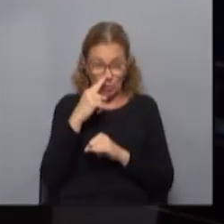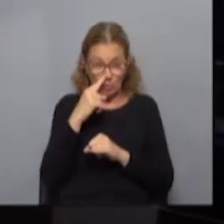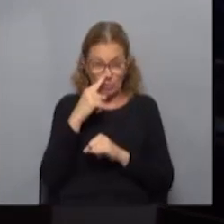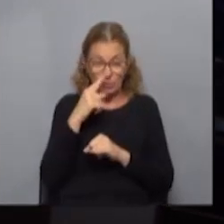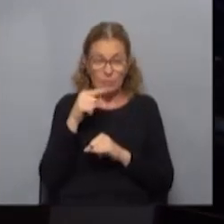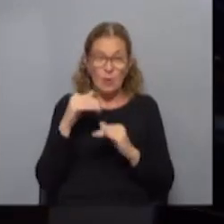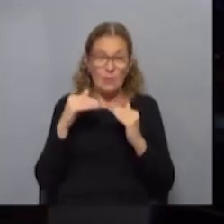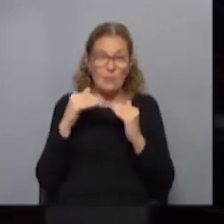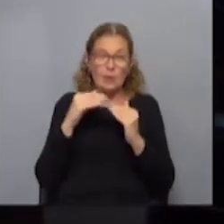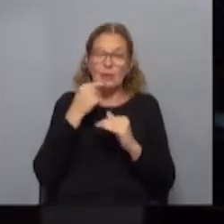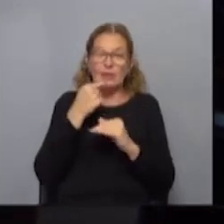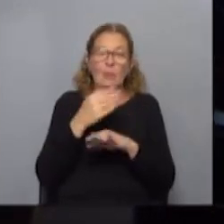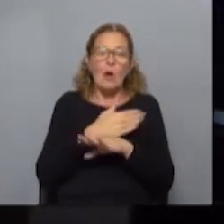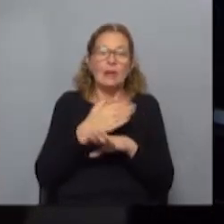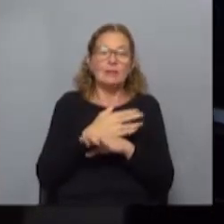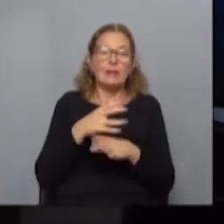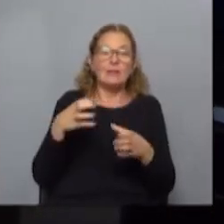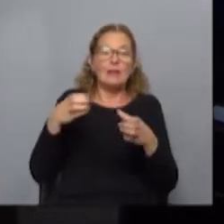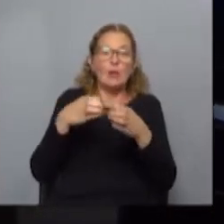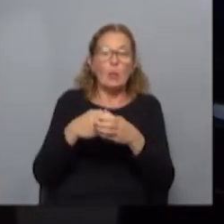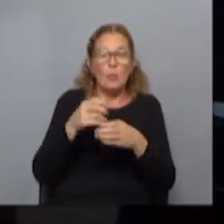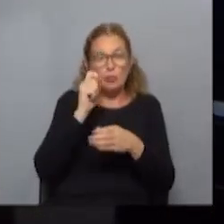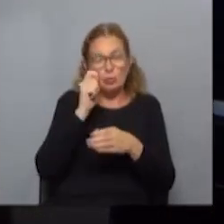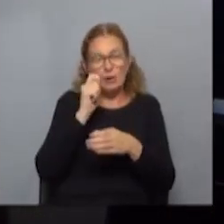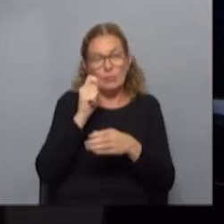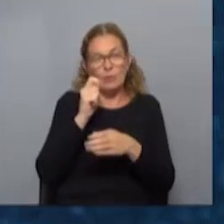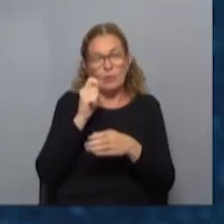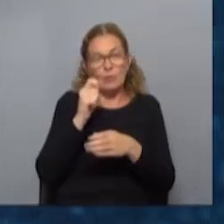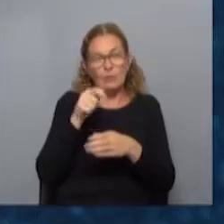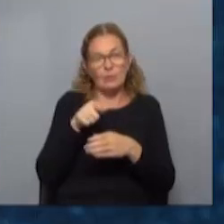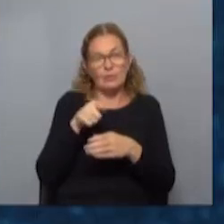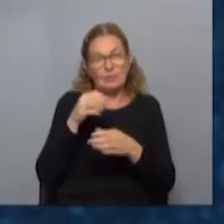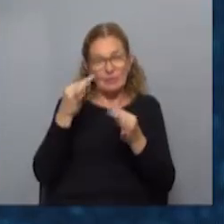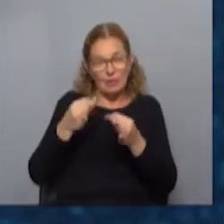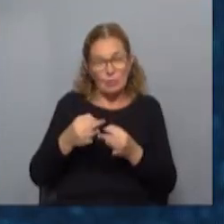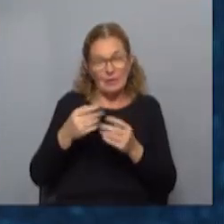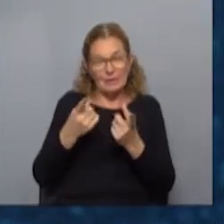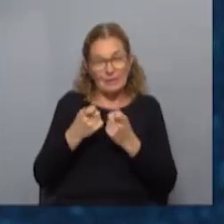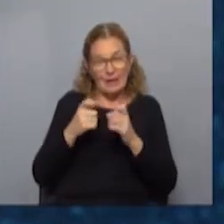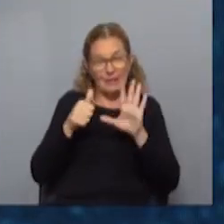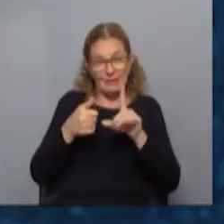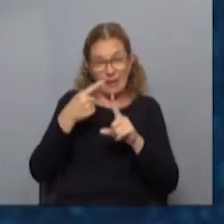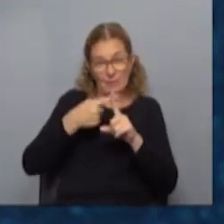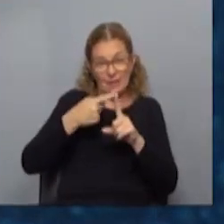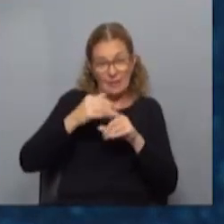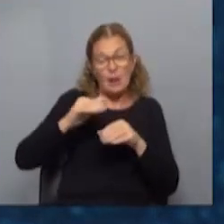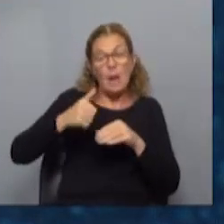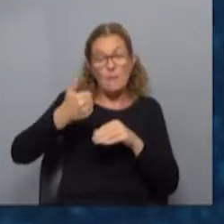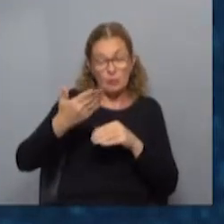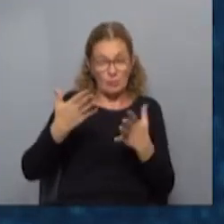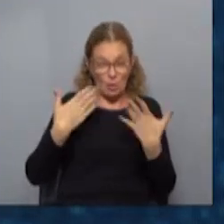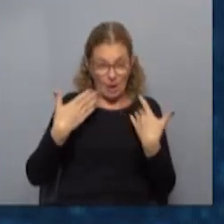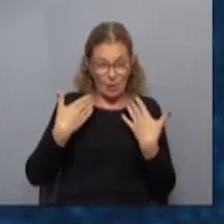por lo mismo que decíamos, si el sector, que seguramente va a ser así, necesitaría seis meses más, como para la próxima temporada,